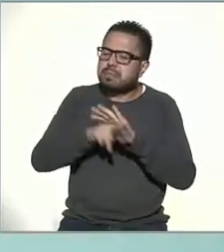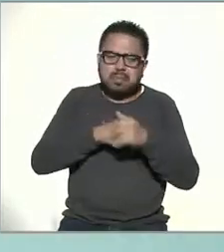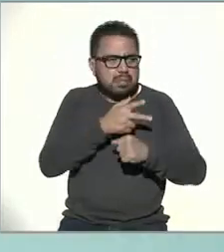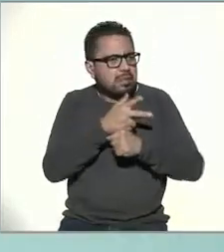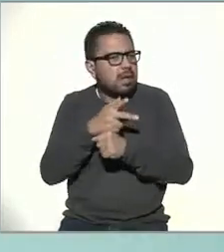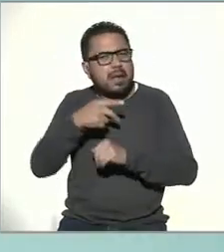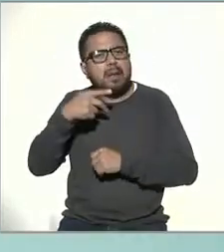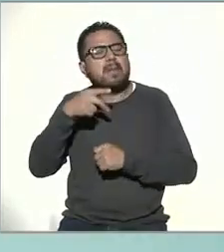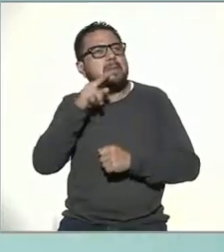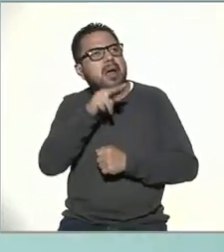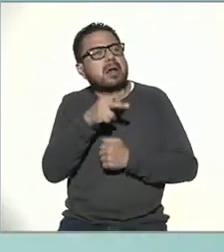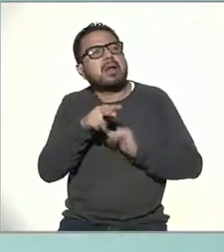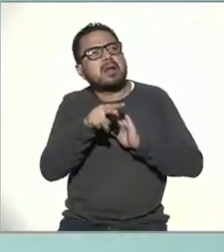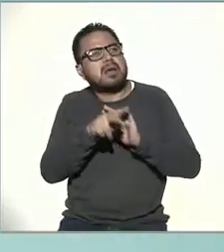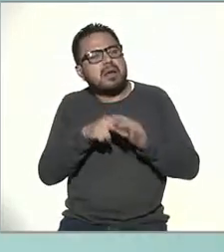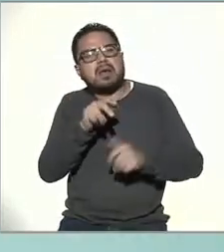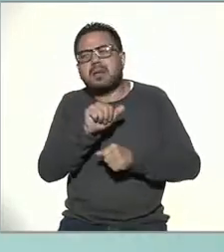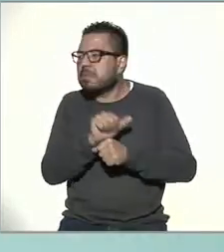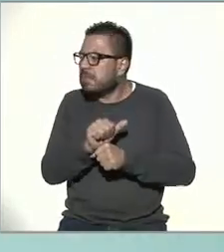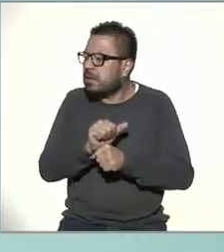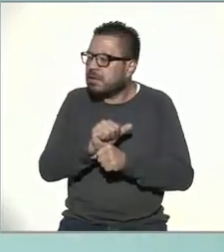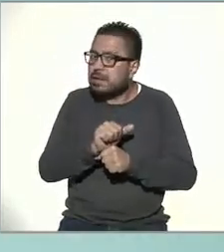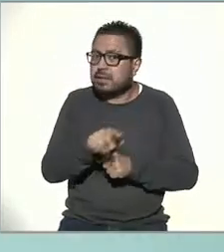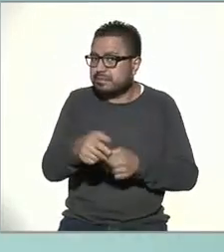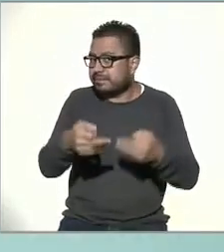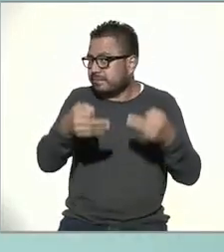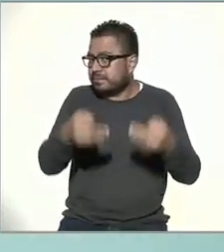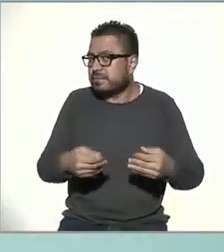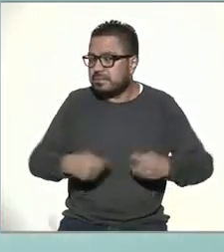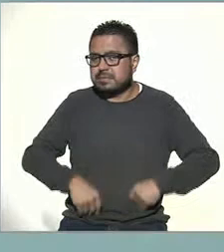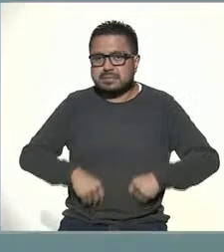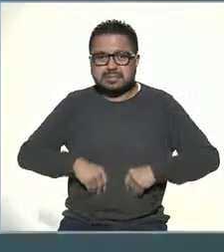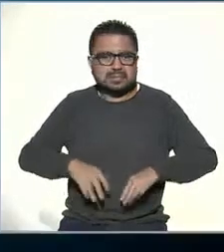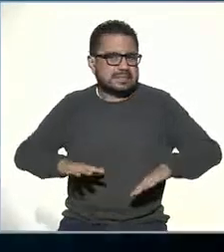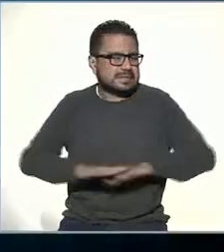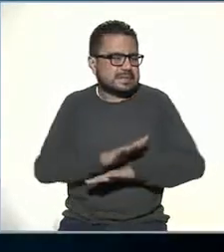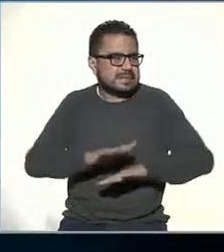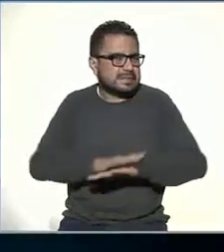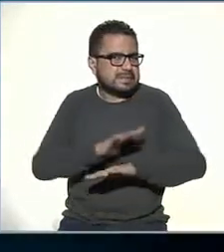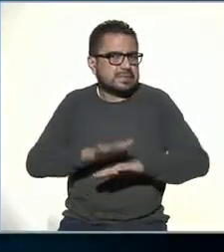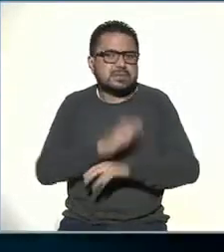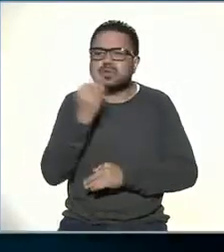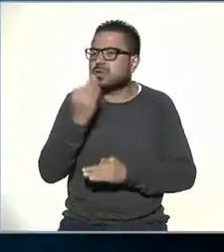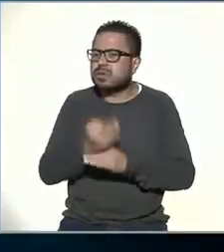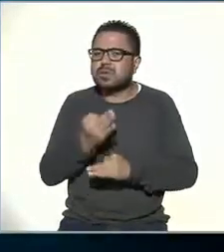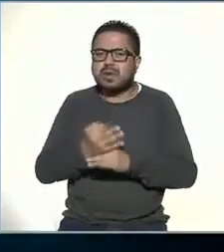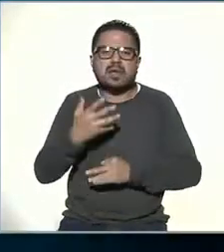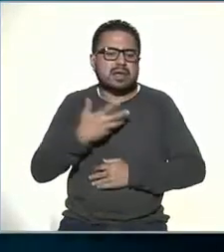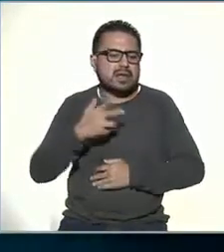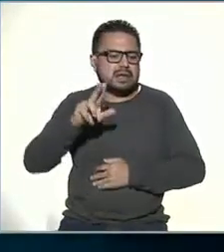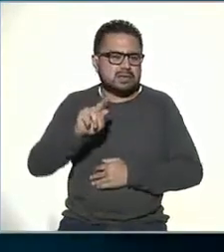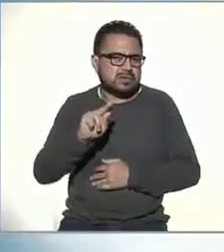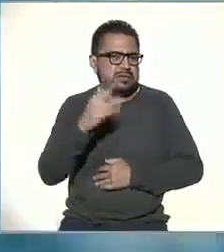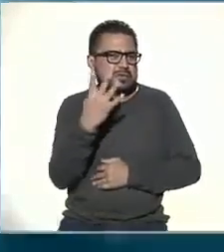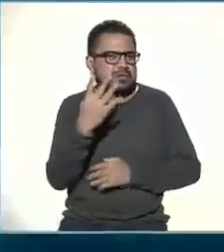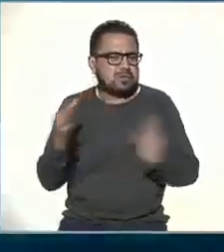ver una película. La realidad es que la vida nos cambió. Hoy tenemos 84